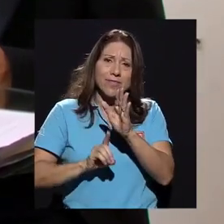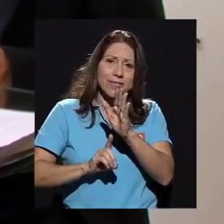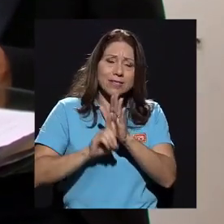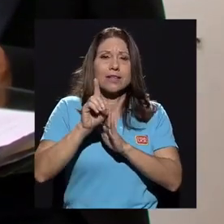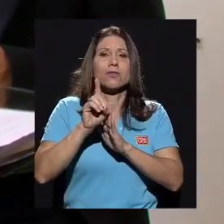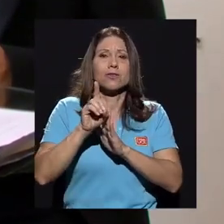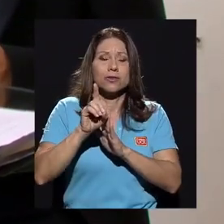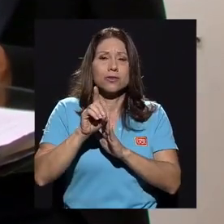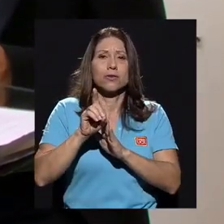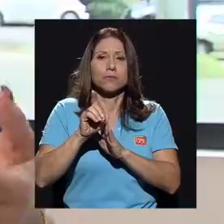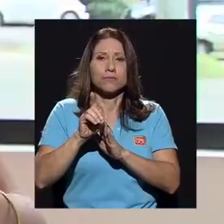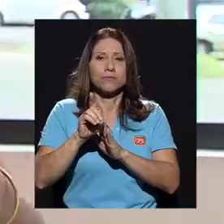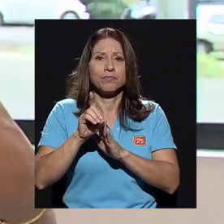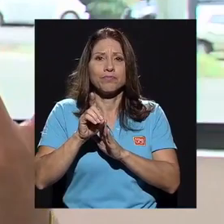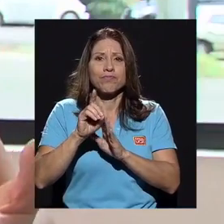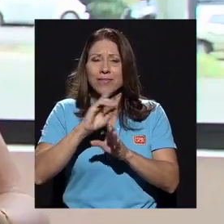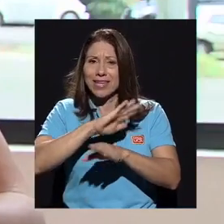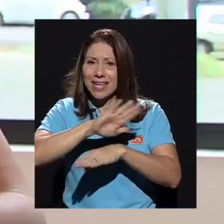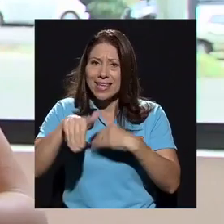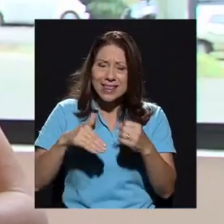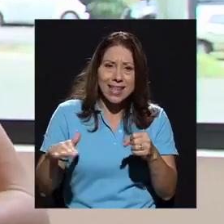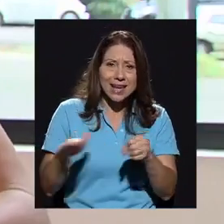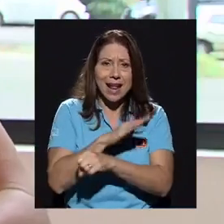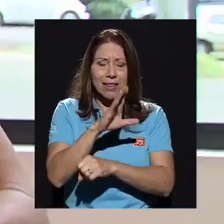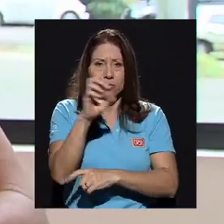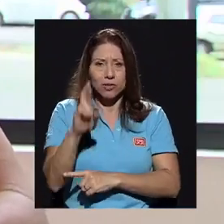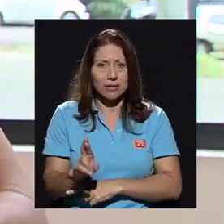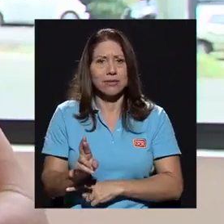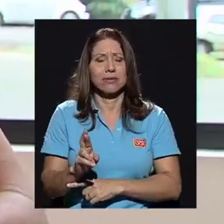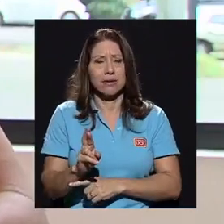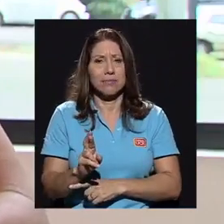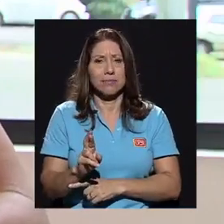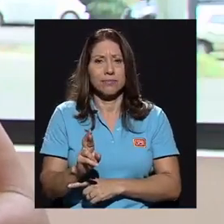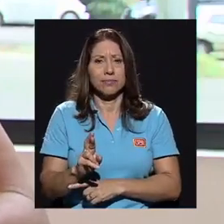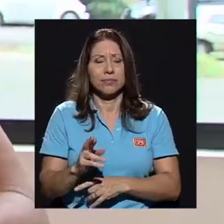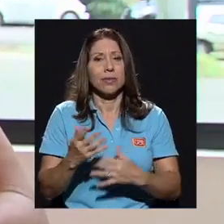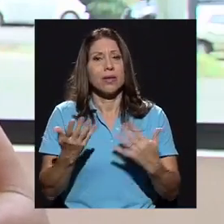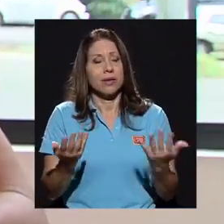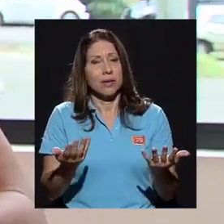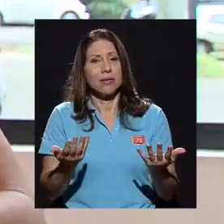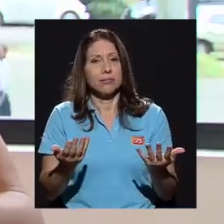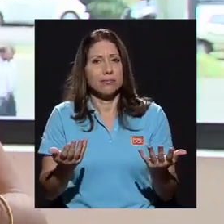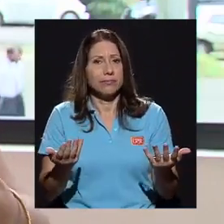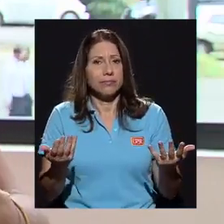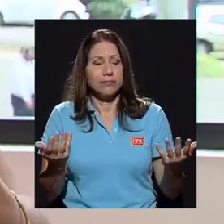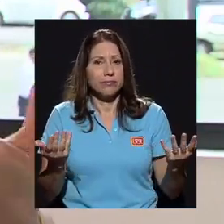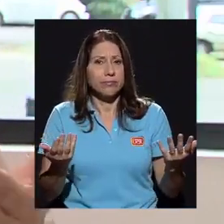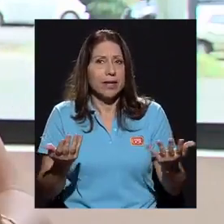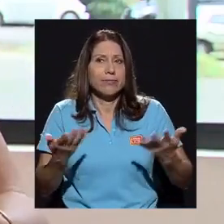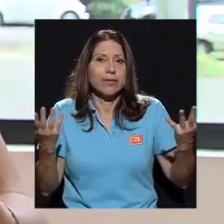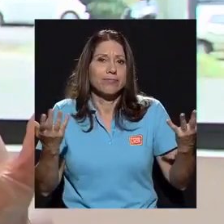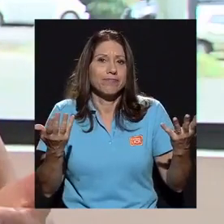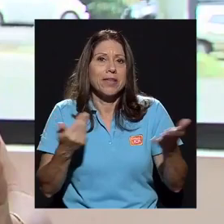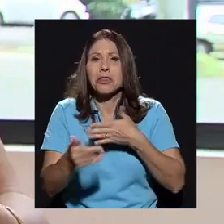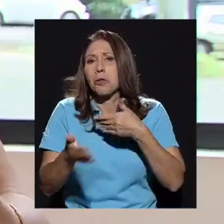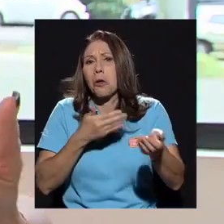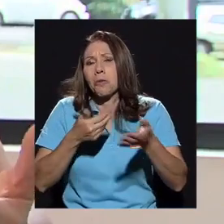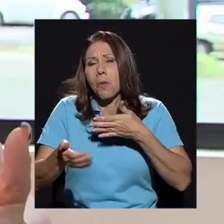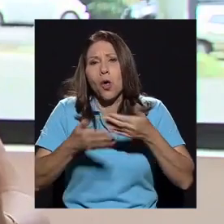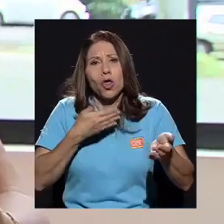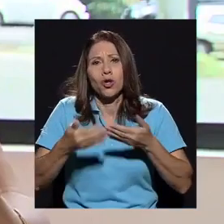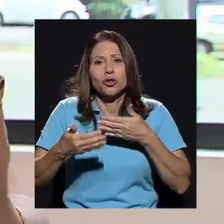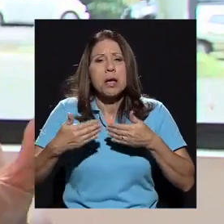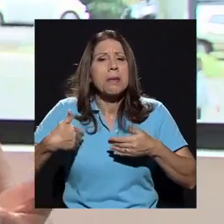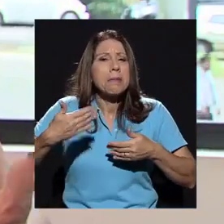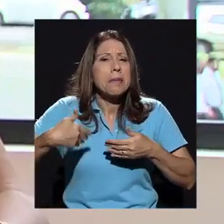integral de Costa Rica, ¿verdad? Y a la hora de... De todos modos,